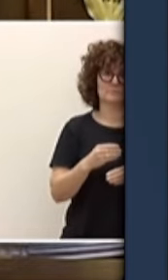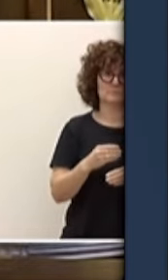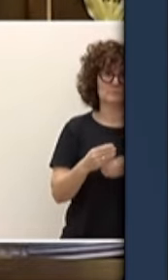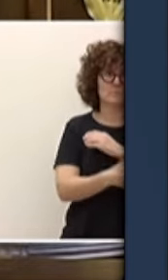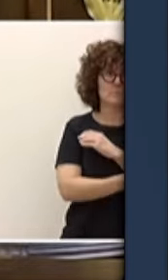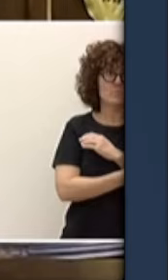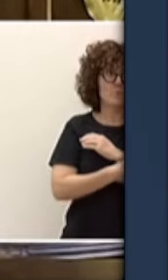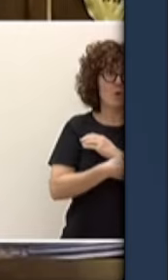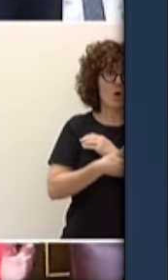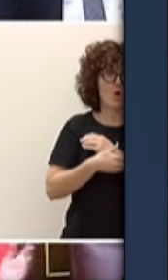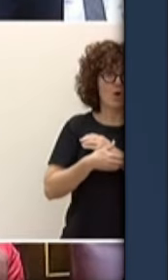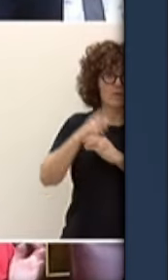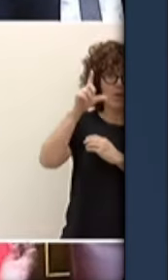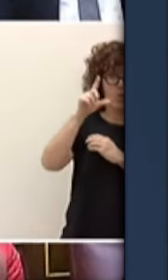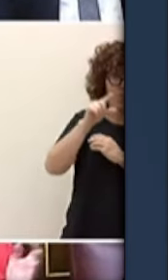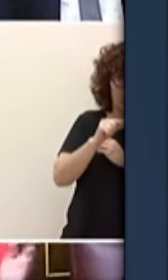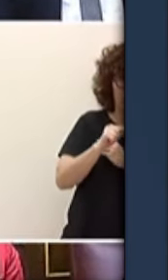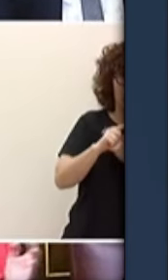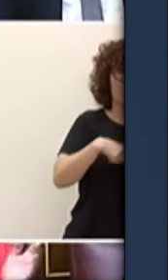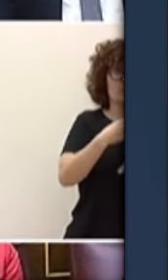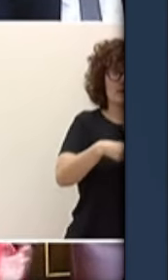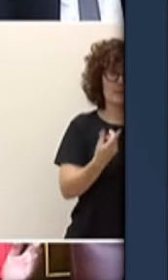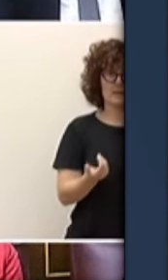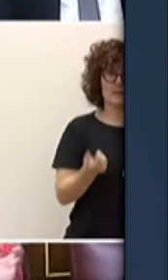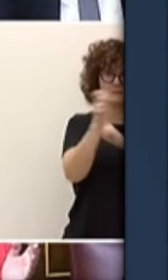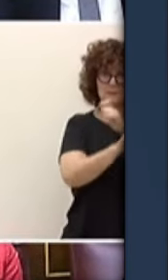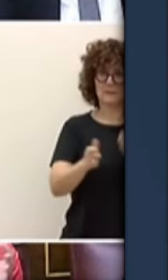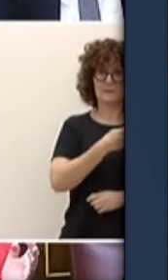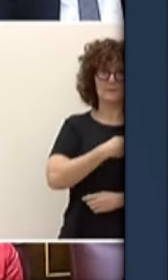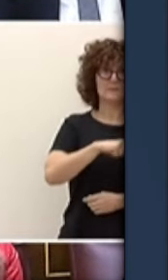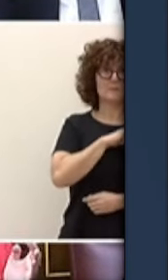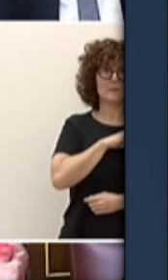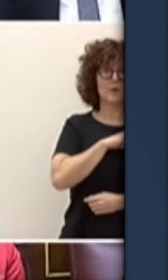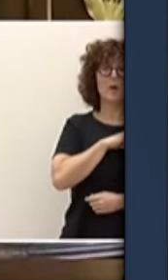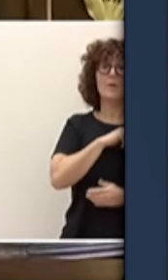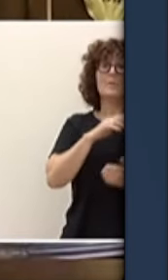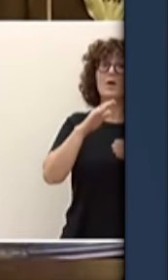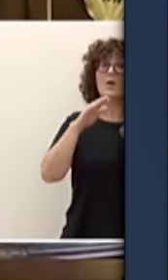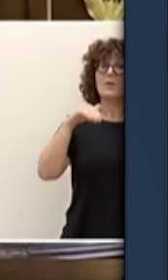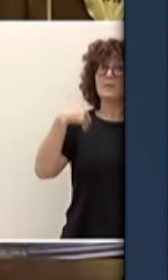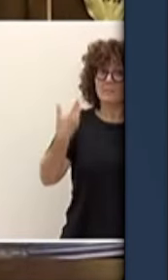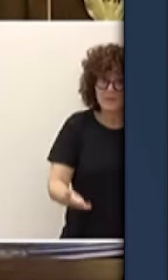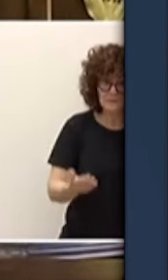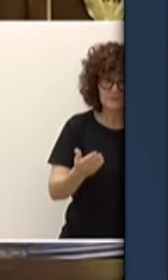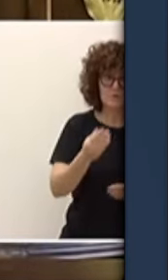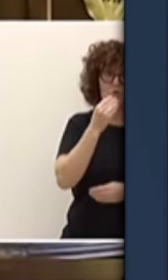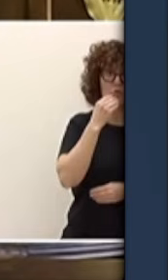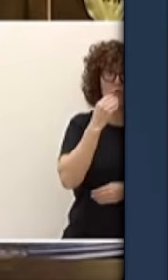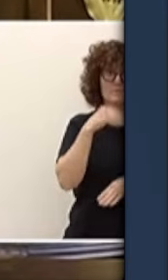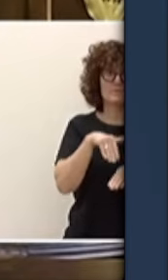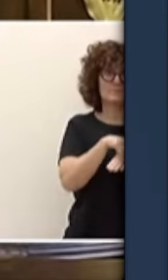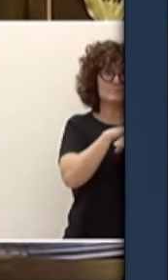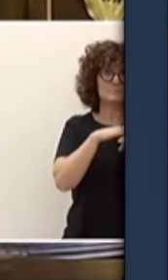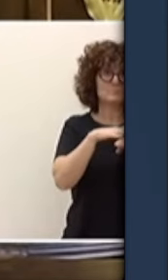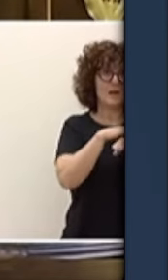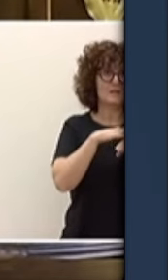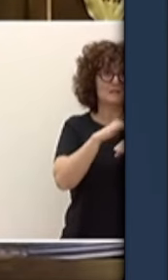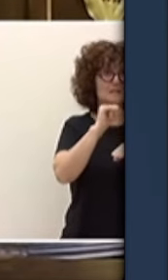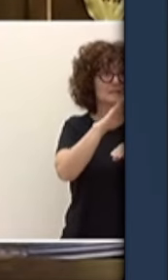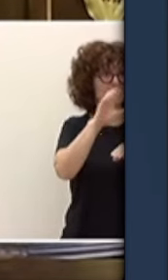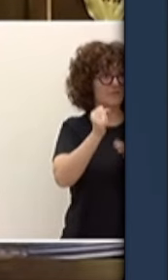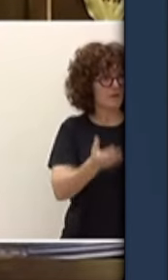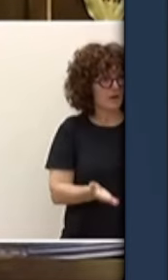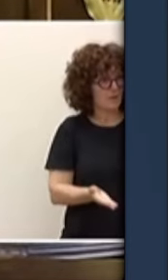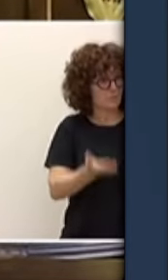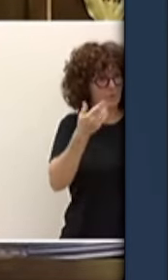a todos esos alimentos de primera necesidad les suben el IVA este mismo mes ya se lo habían subido a la luz también a los coches